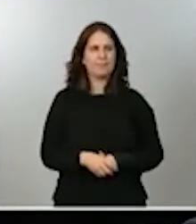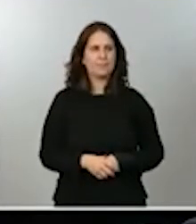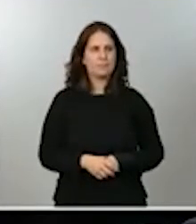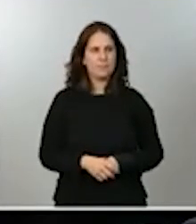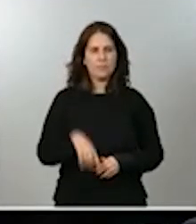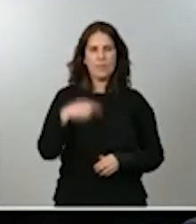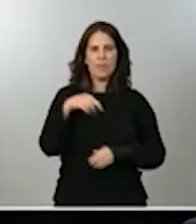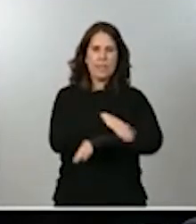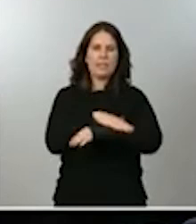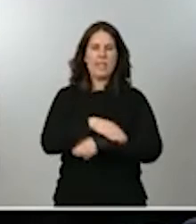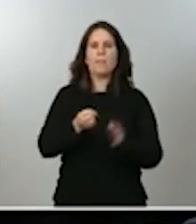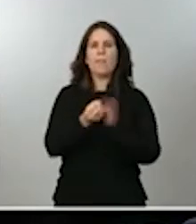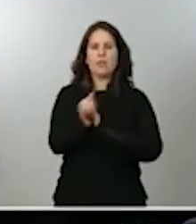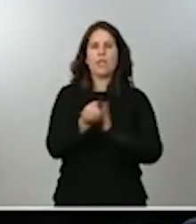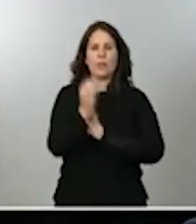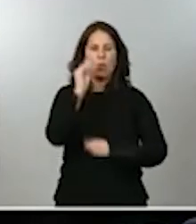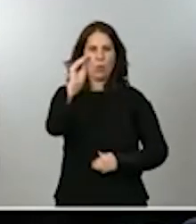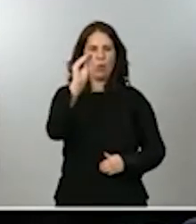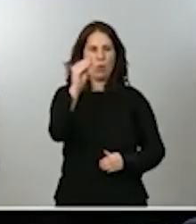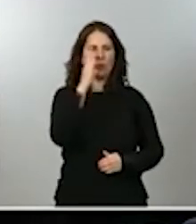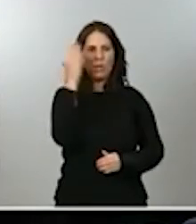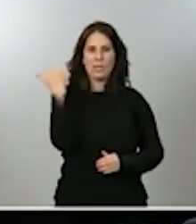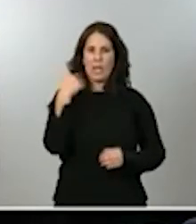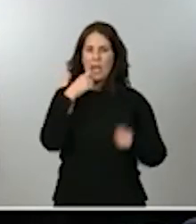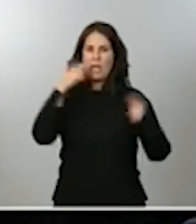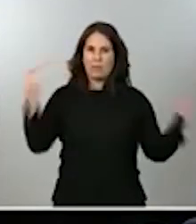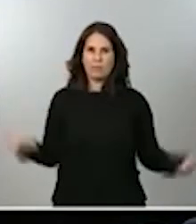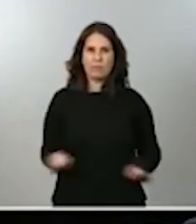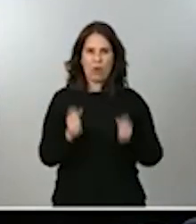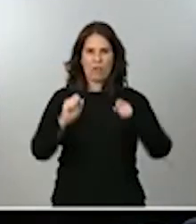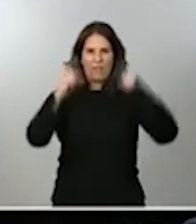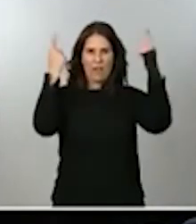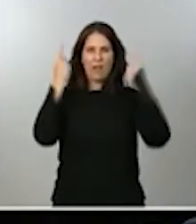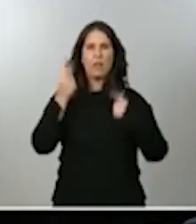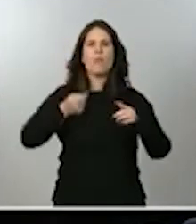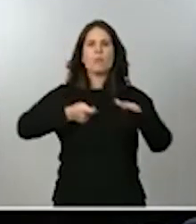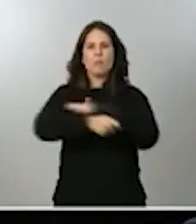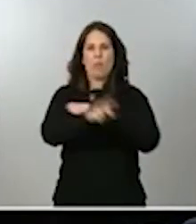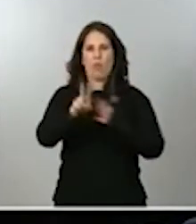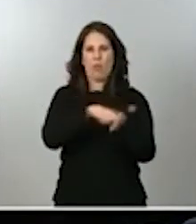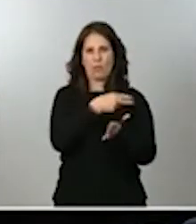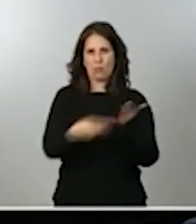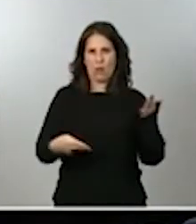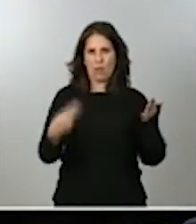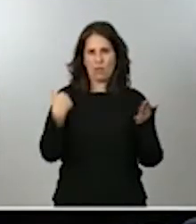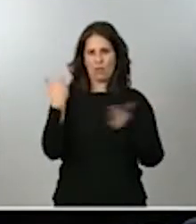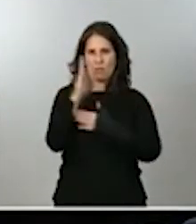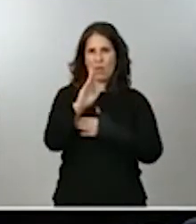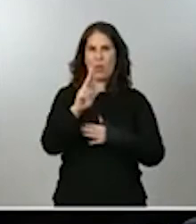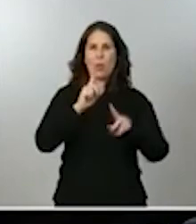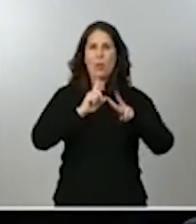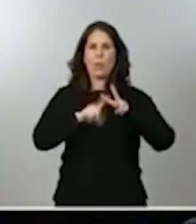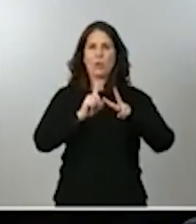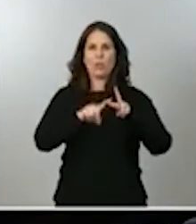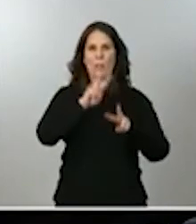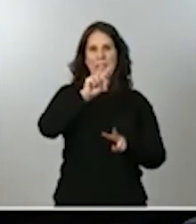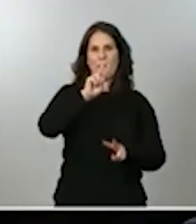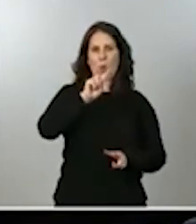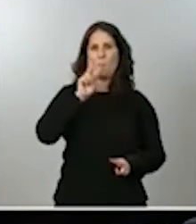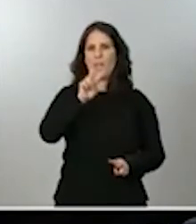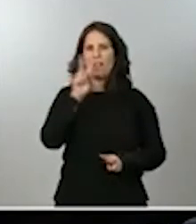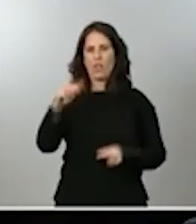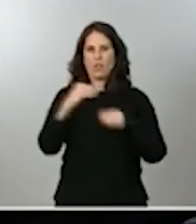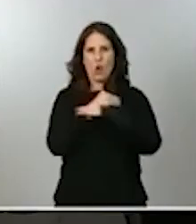preguntarle, porque ya se ha anunciado oficialmente la moción de censura que presenta Vox el 21 y 22 de octubre en el Congreso de los